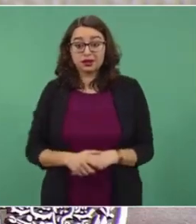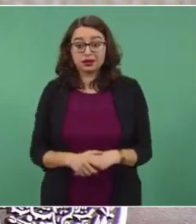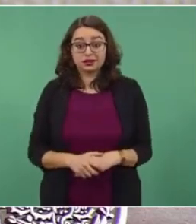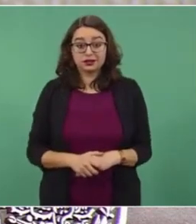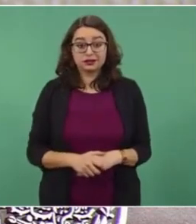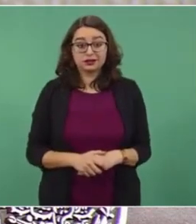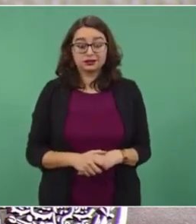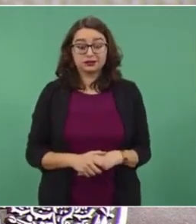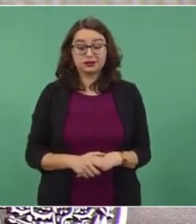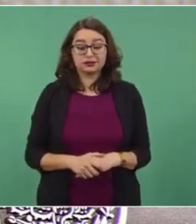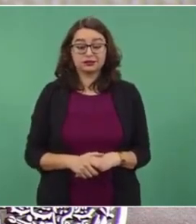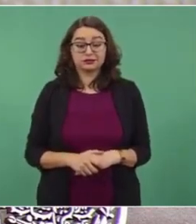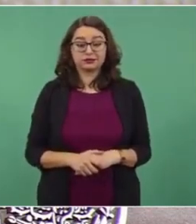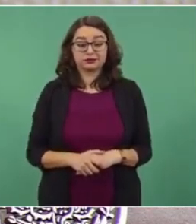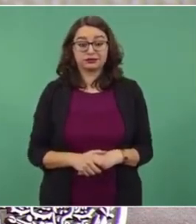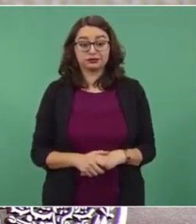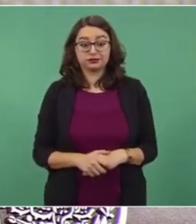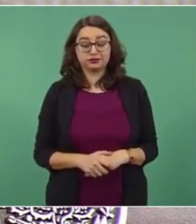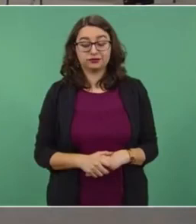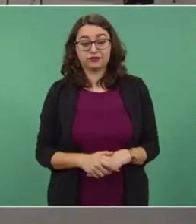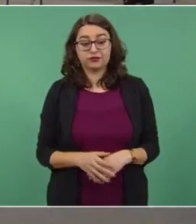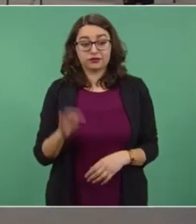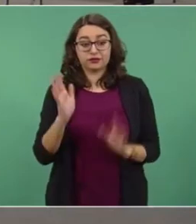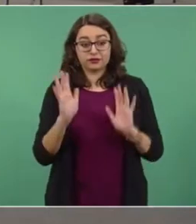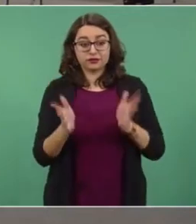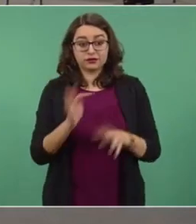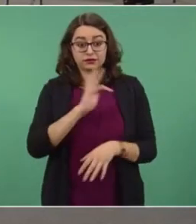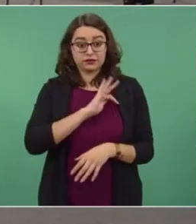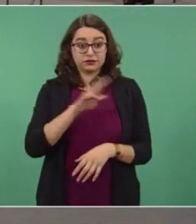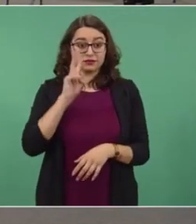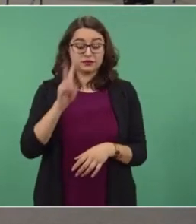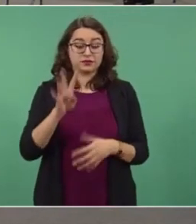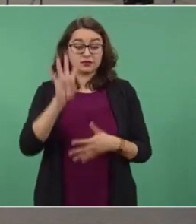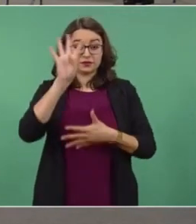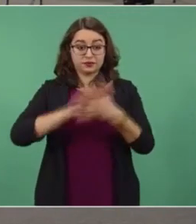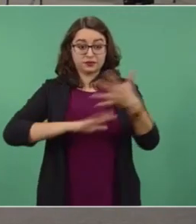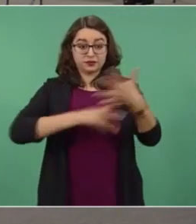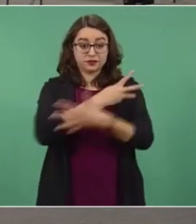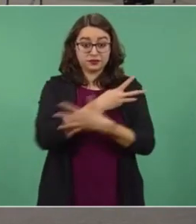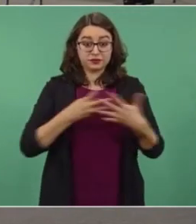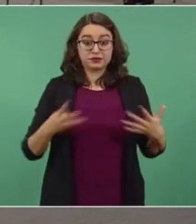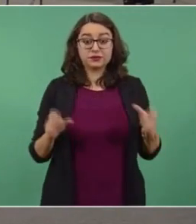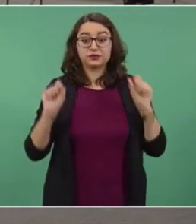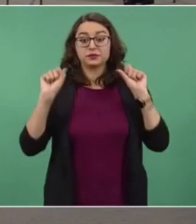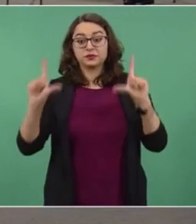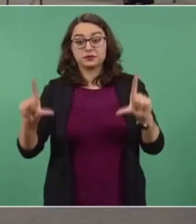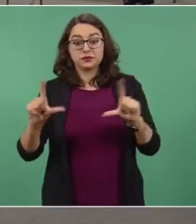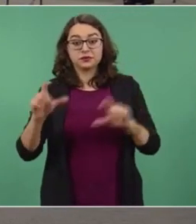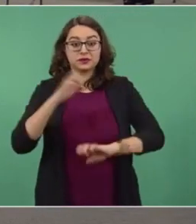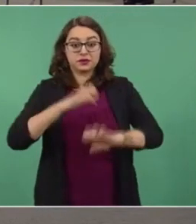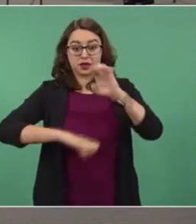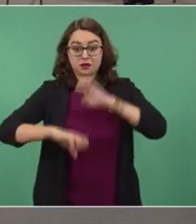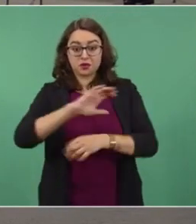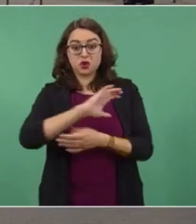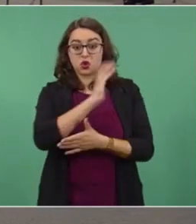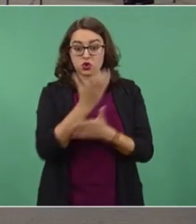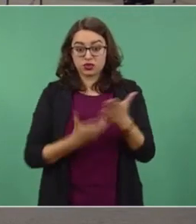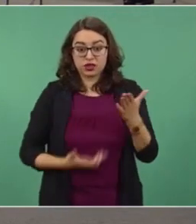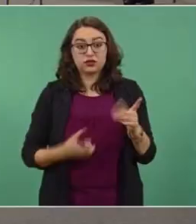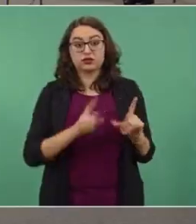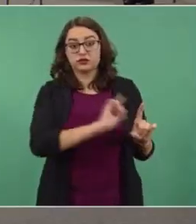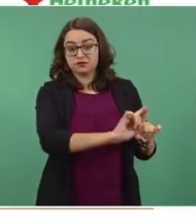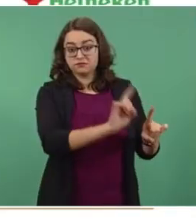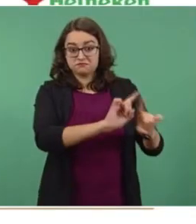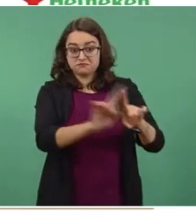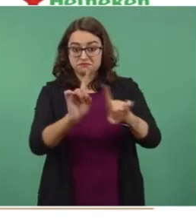Esta es una tabla de las empresas que tienen contratos de interconexión